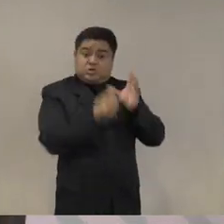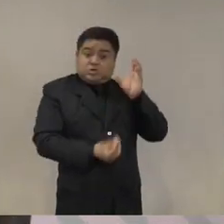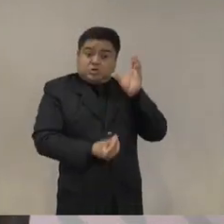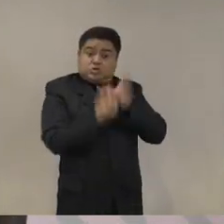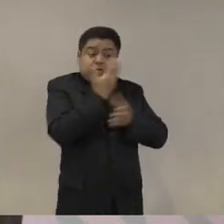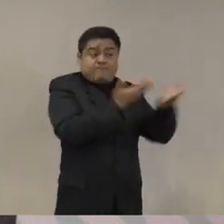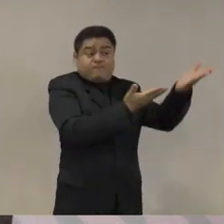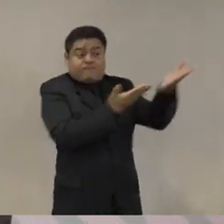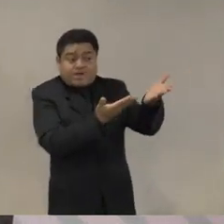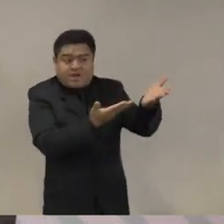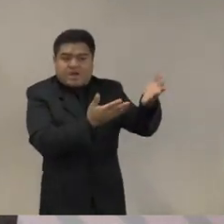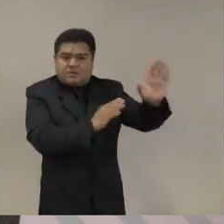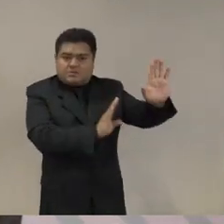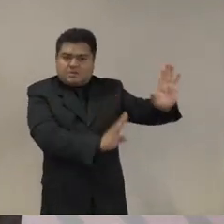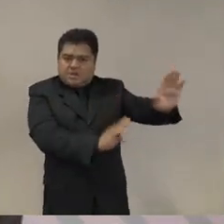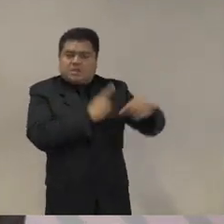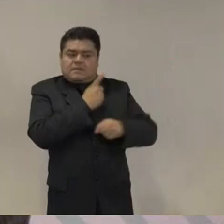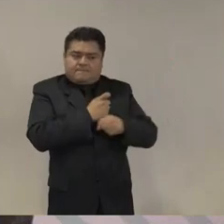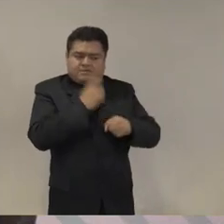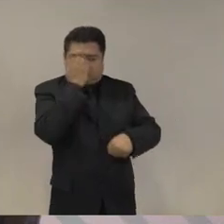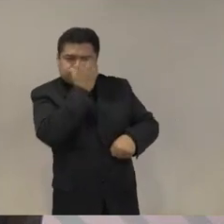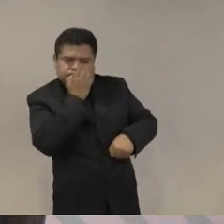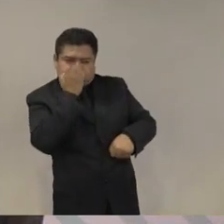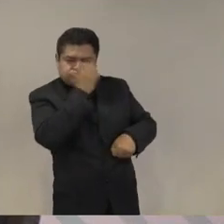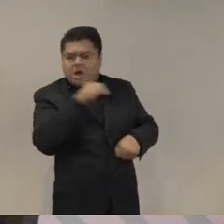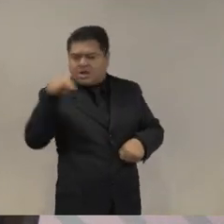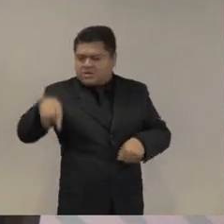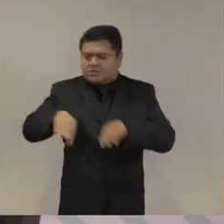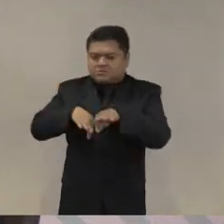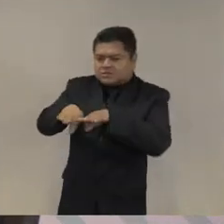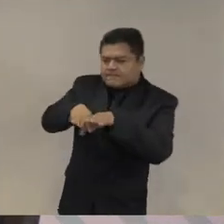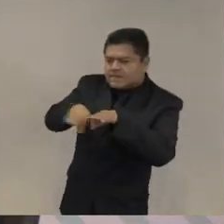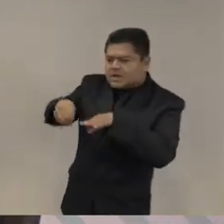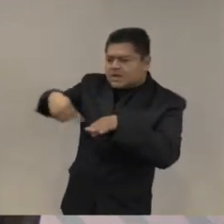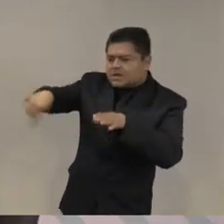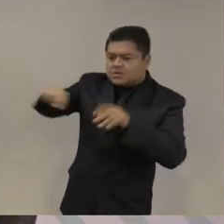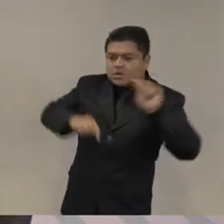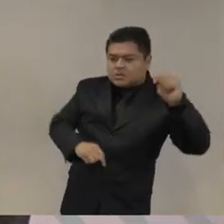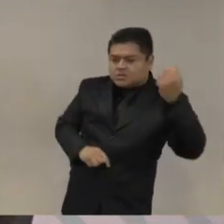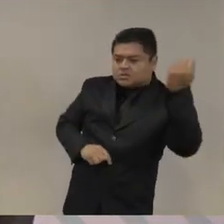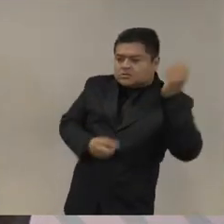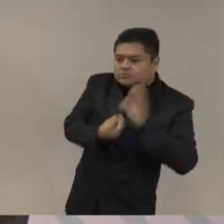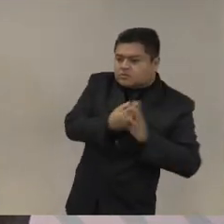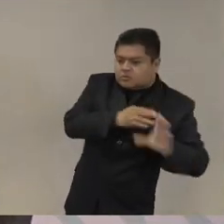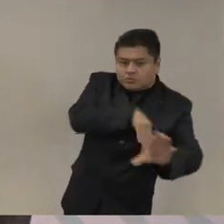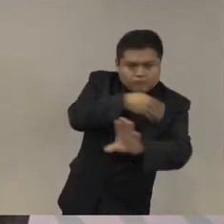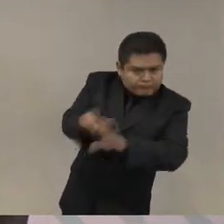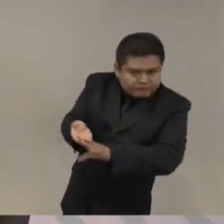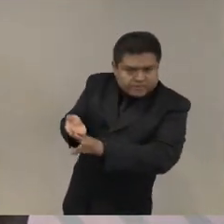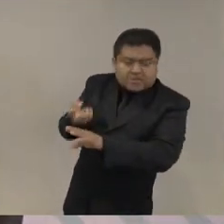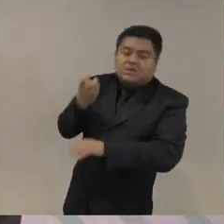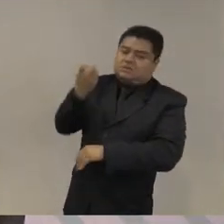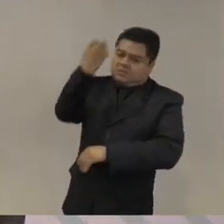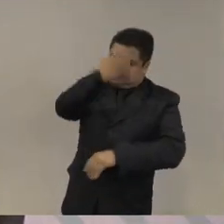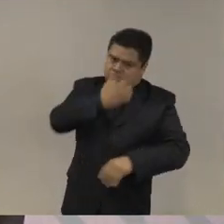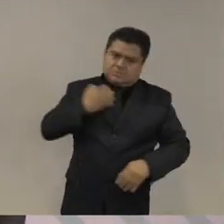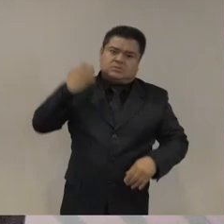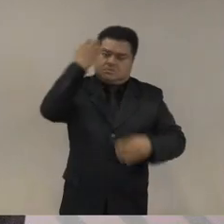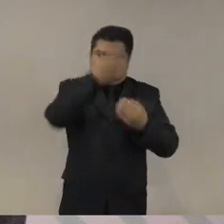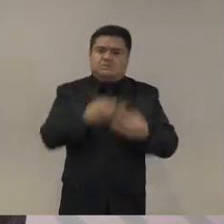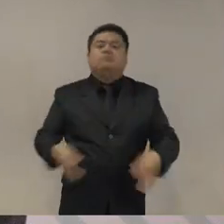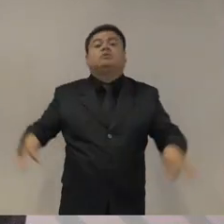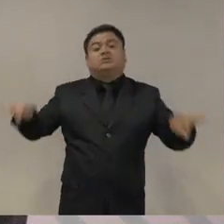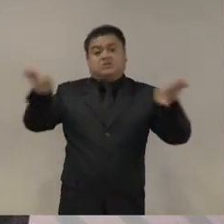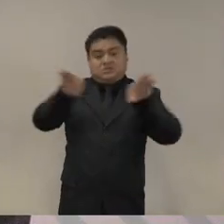territorial no viven en las revistas de negocios no viven en la bolsa de Wall Street tienen anclajes territoriales y afectan la